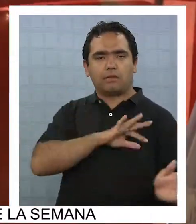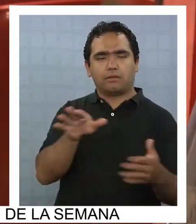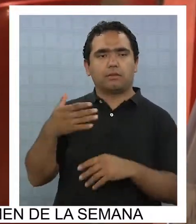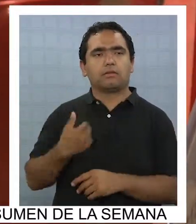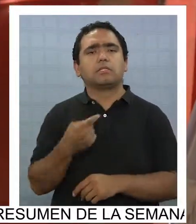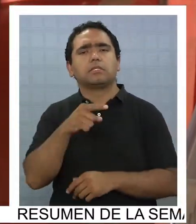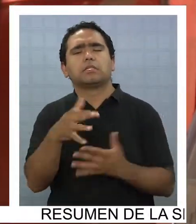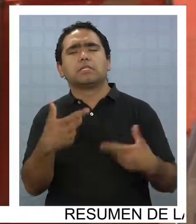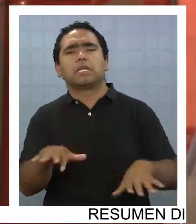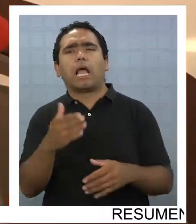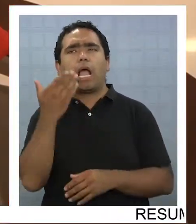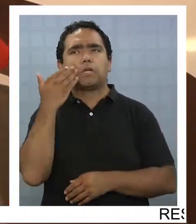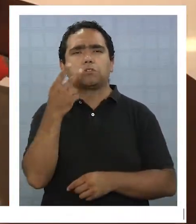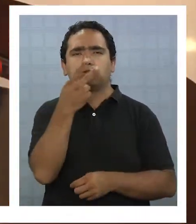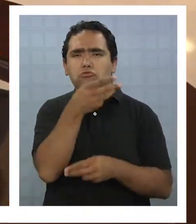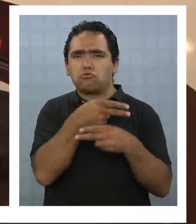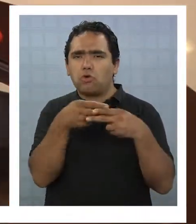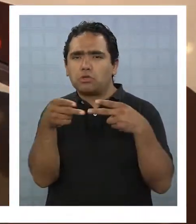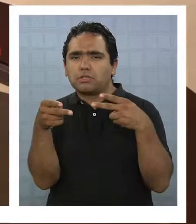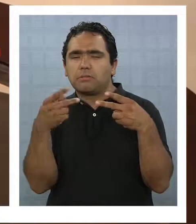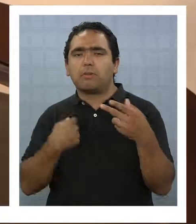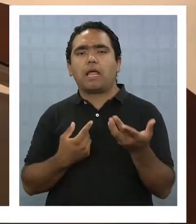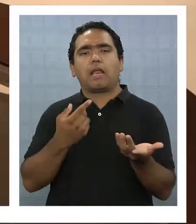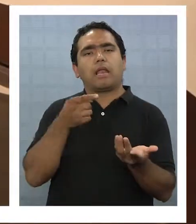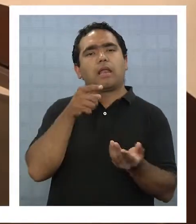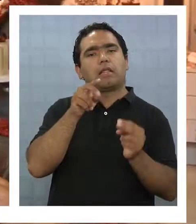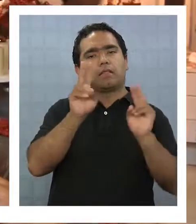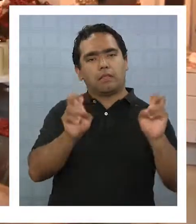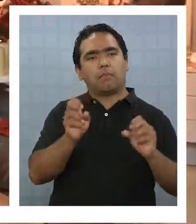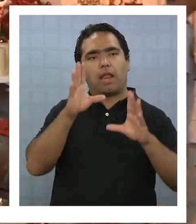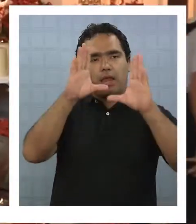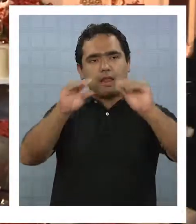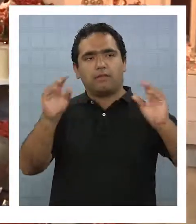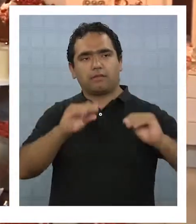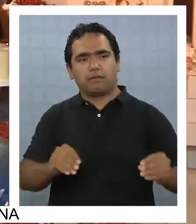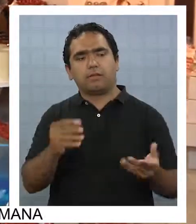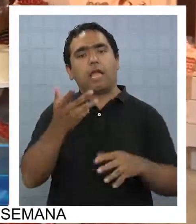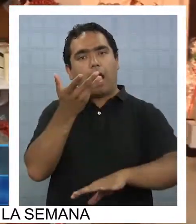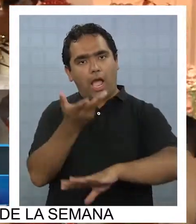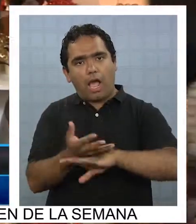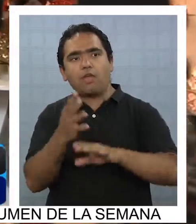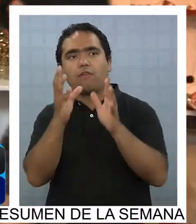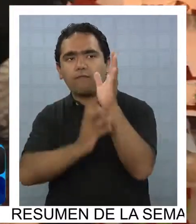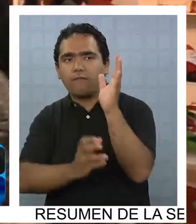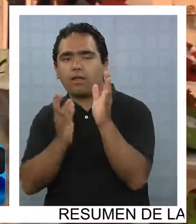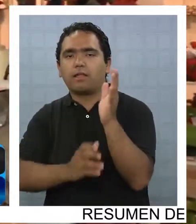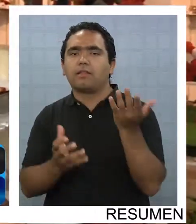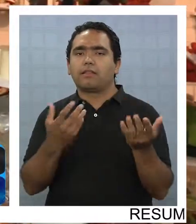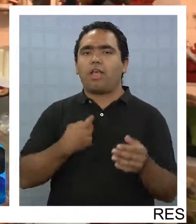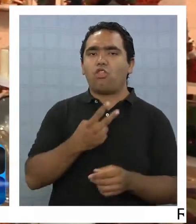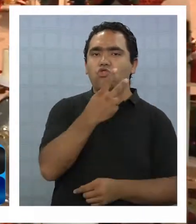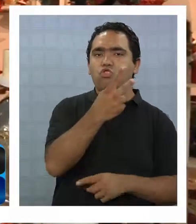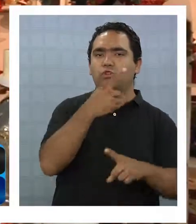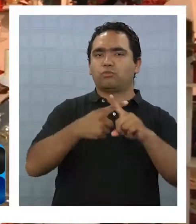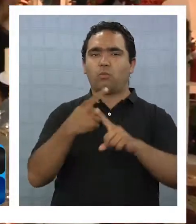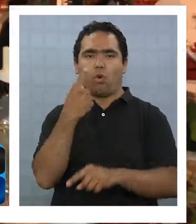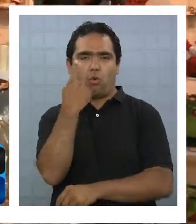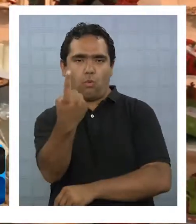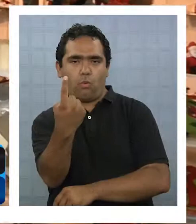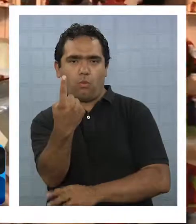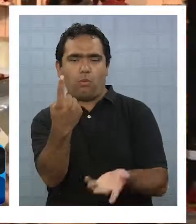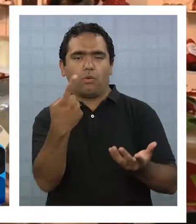aproximadamente dos semanas... ...ya con lo que es la Navidad... ...y como pueden ver, ya estamos con ofertas... ...estamos con un dos por uno en los productos de